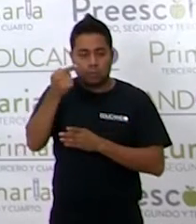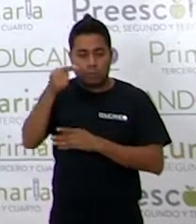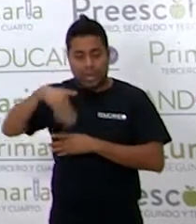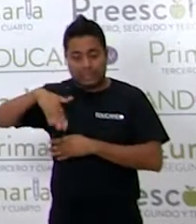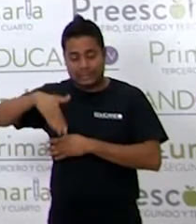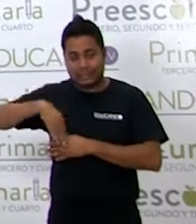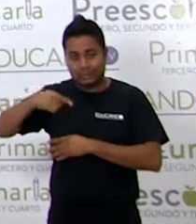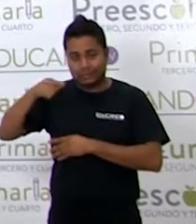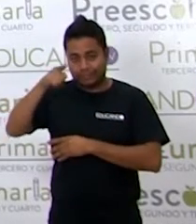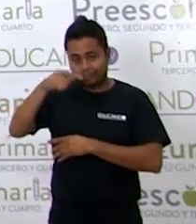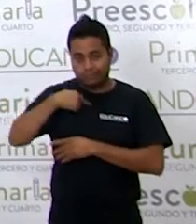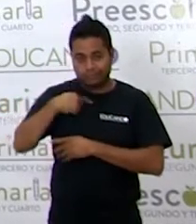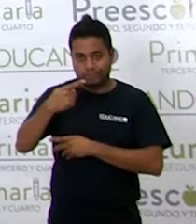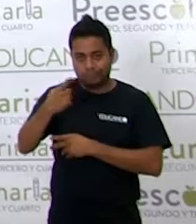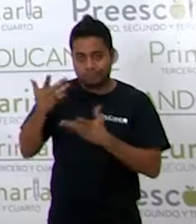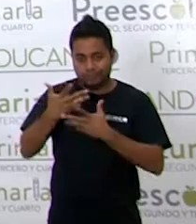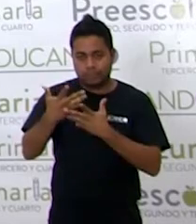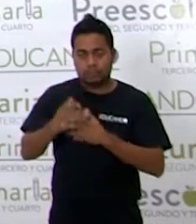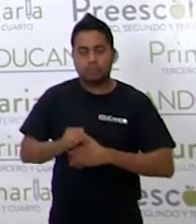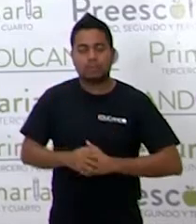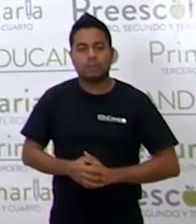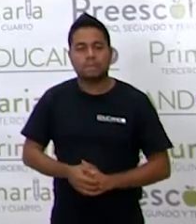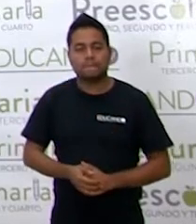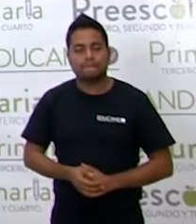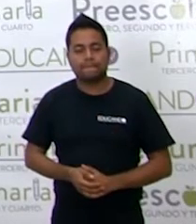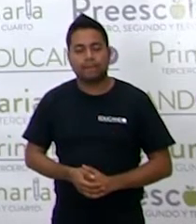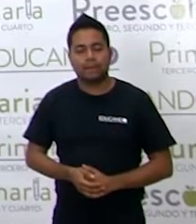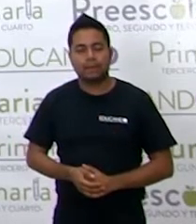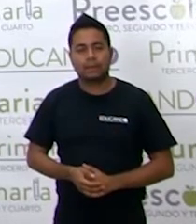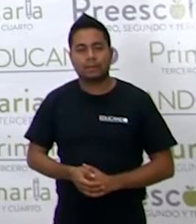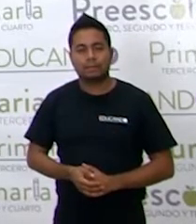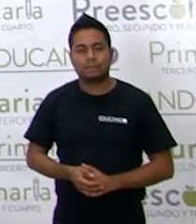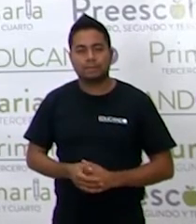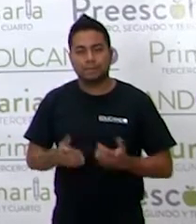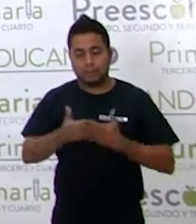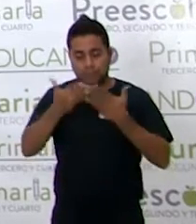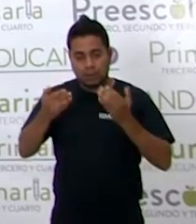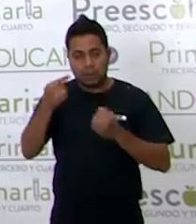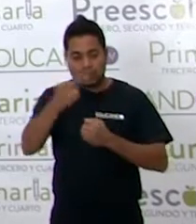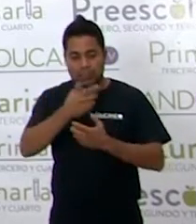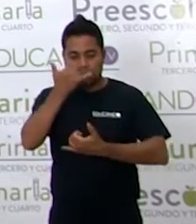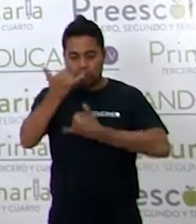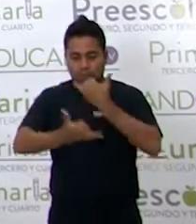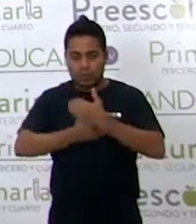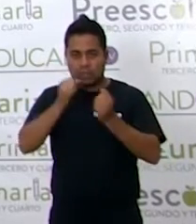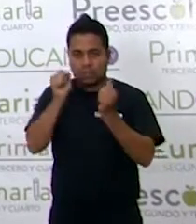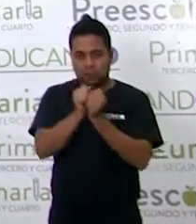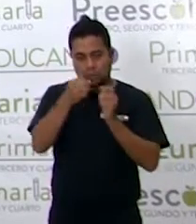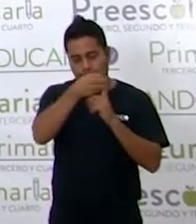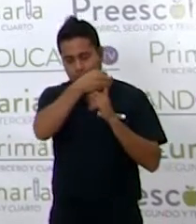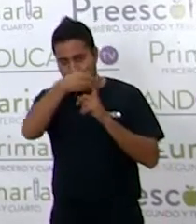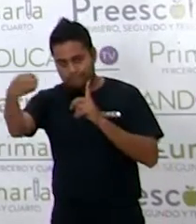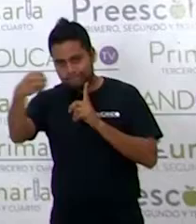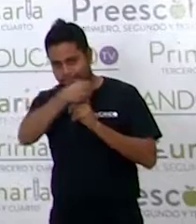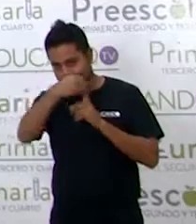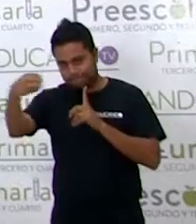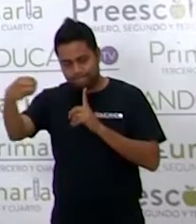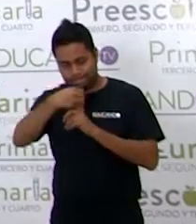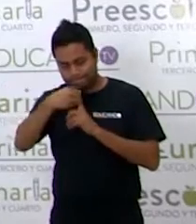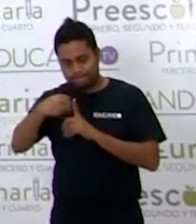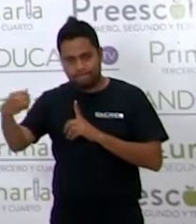rato Es tiempo de jugar Con Unas oraciones Estas oraciones